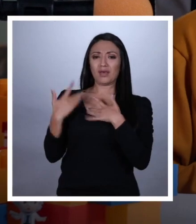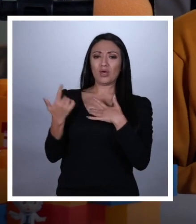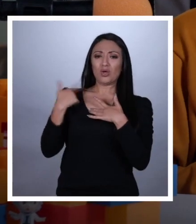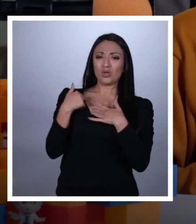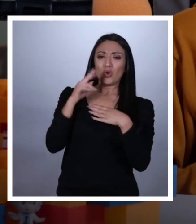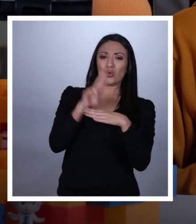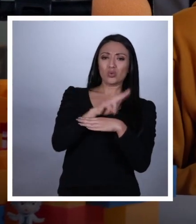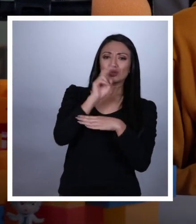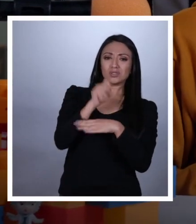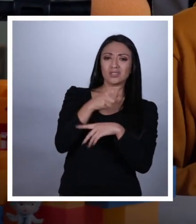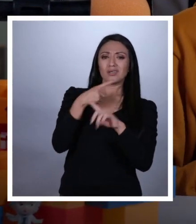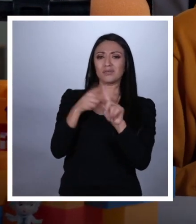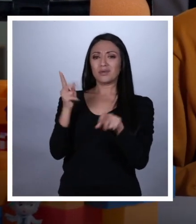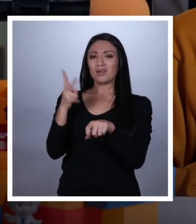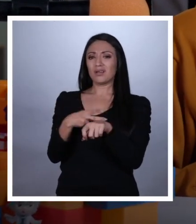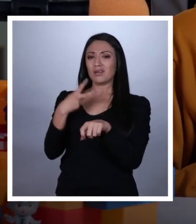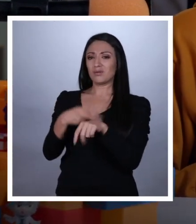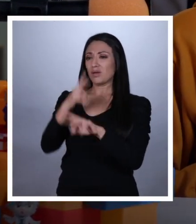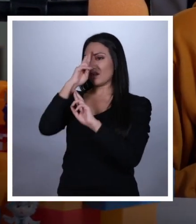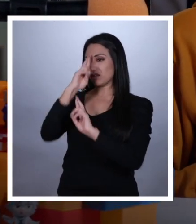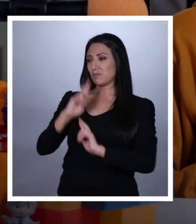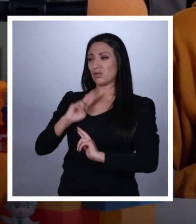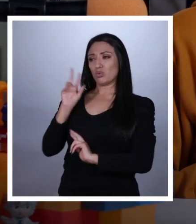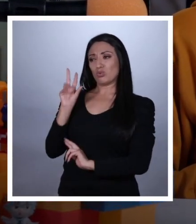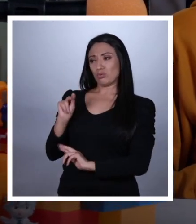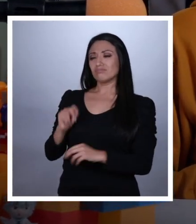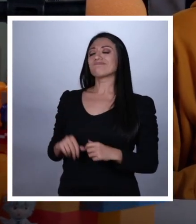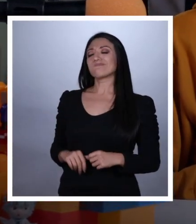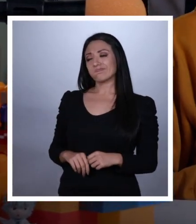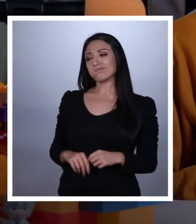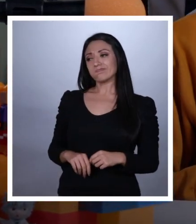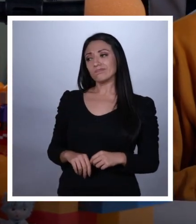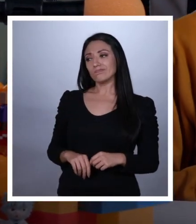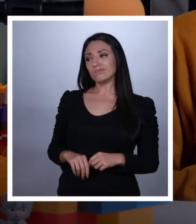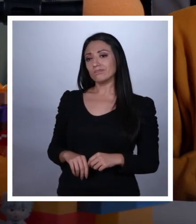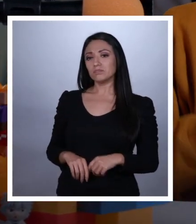Me siento muy útil, pero a veces parece que no me respetan lo suficiente.